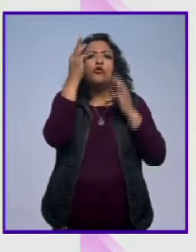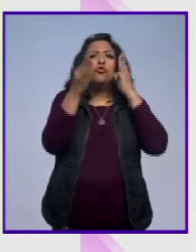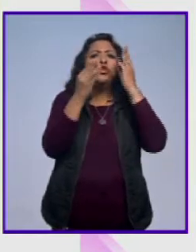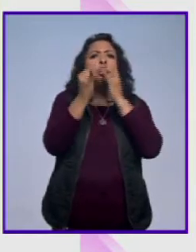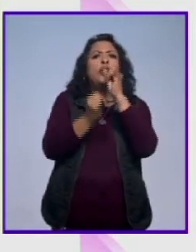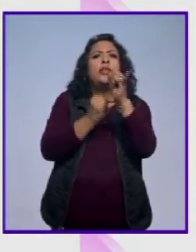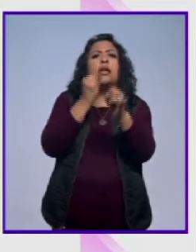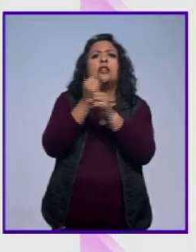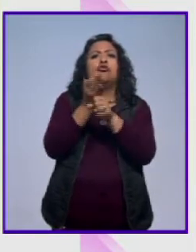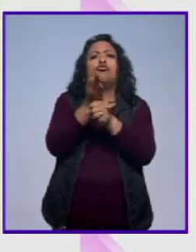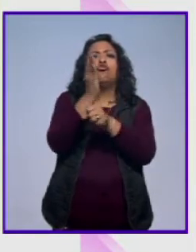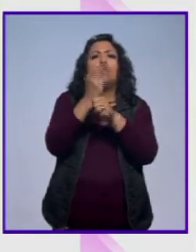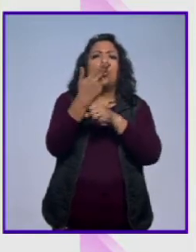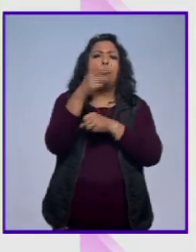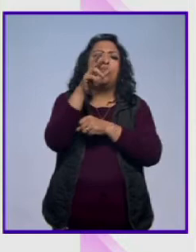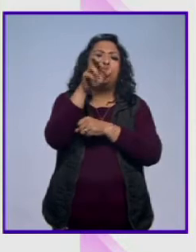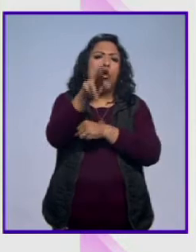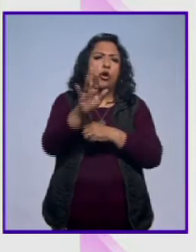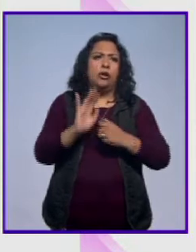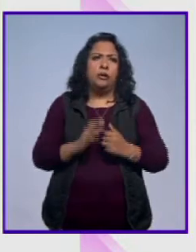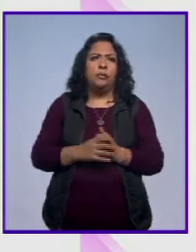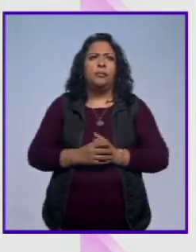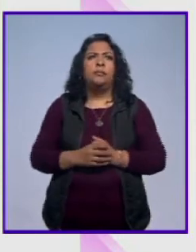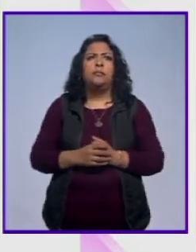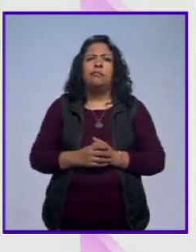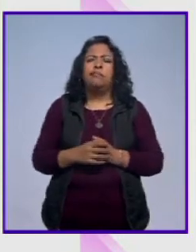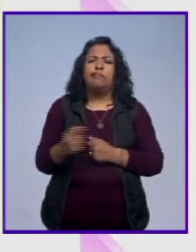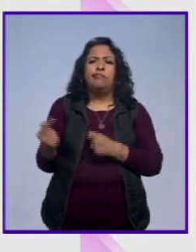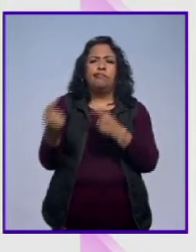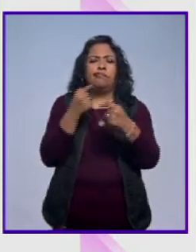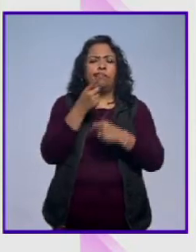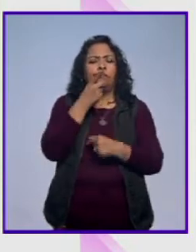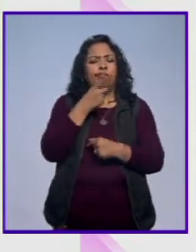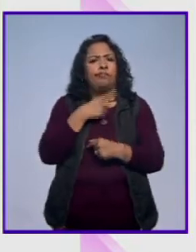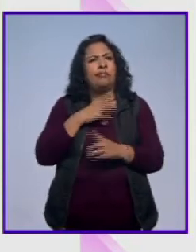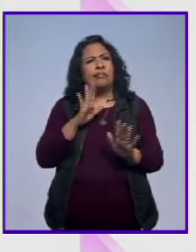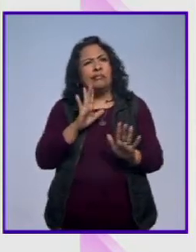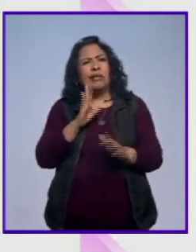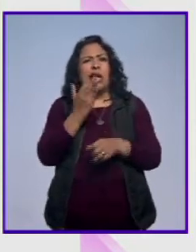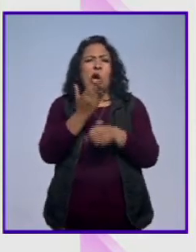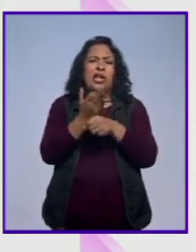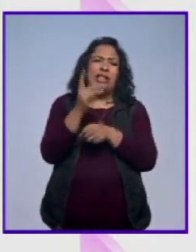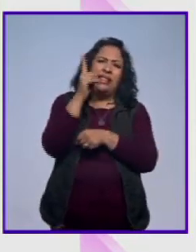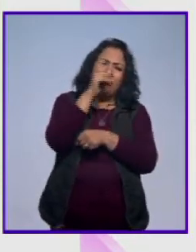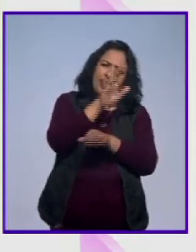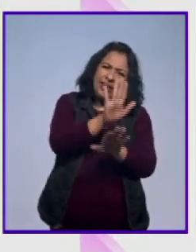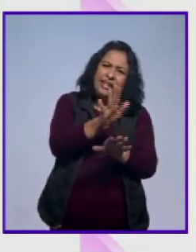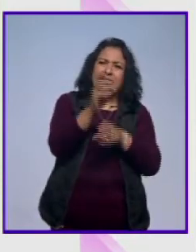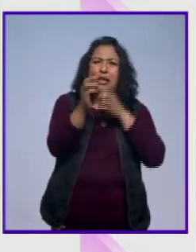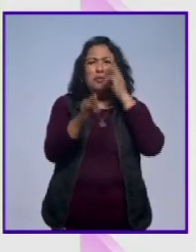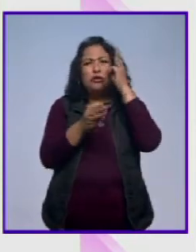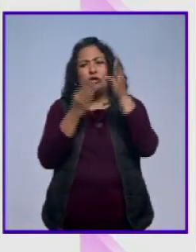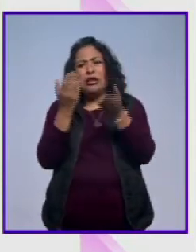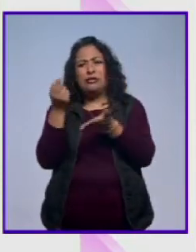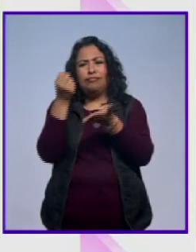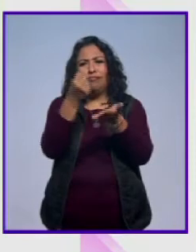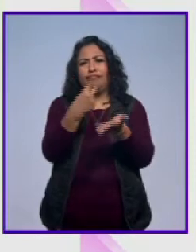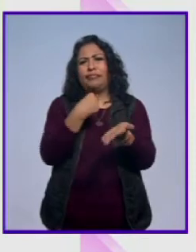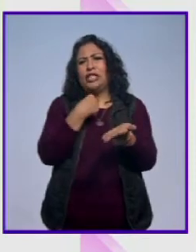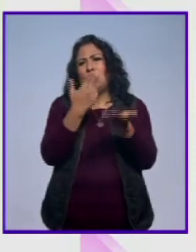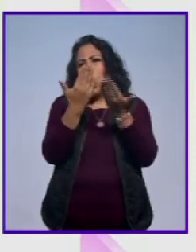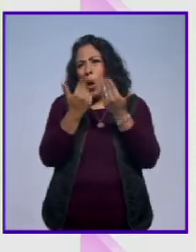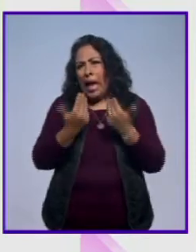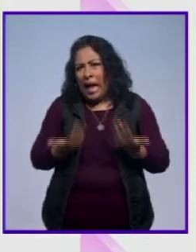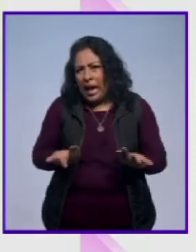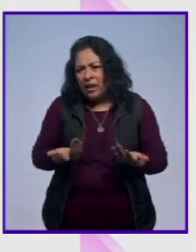internacional del humor pero me dijo Rafael me dijo César ahorita es muy difícil hacer un museo no hay presupuesto